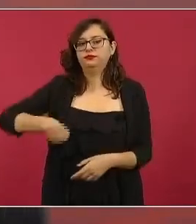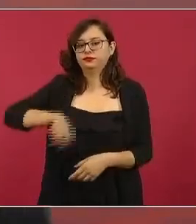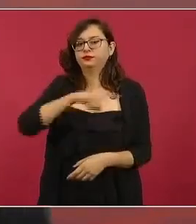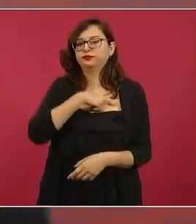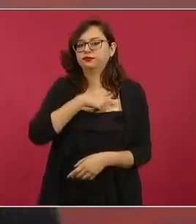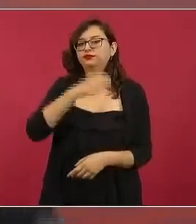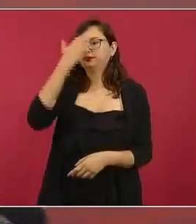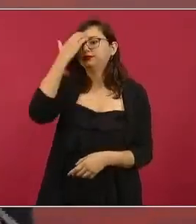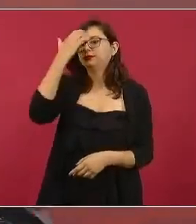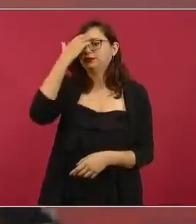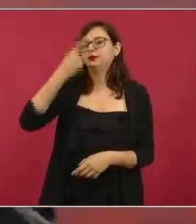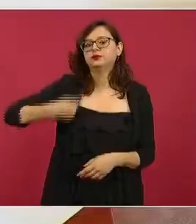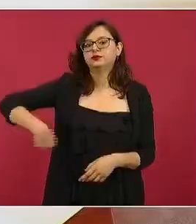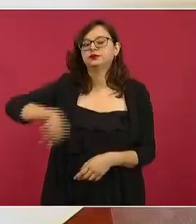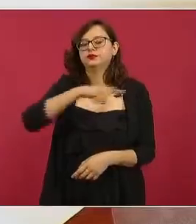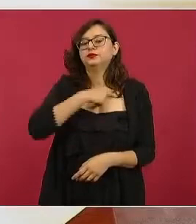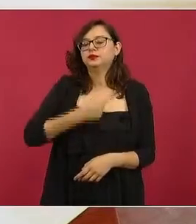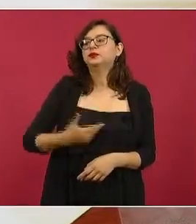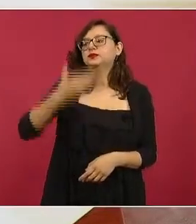se hacía